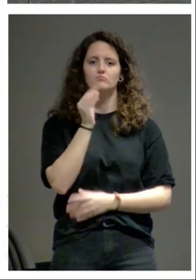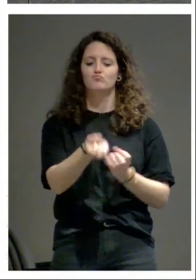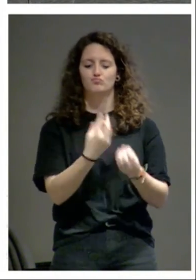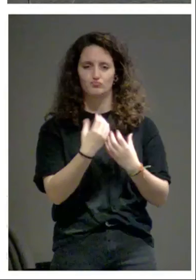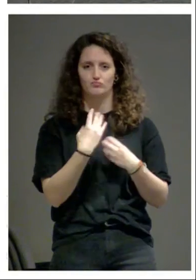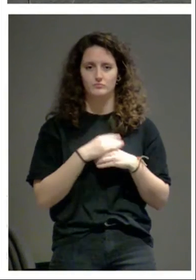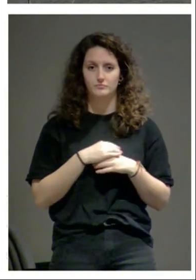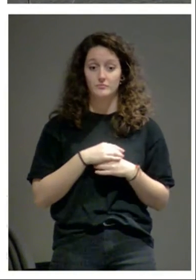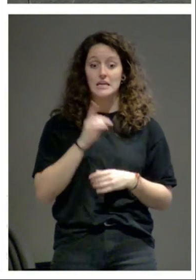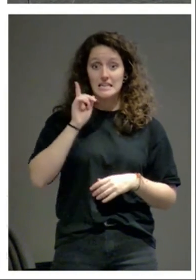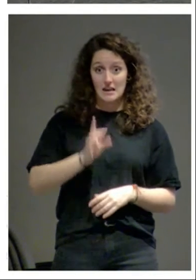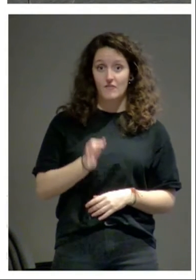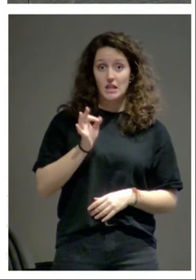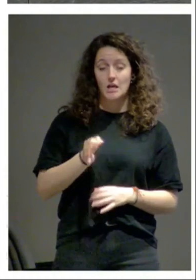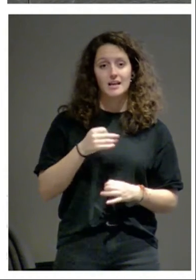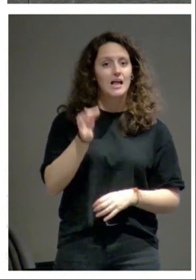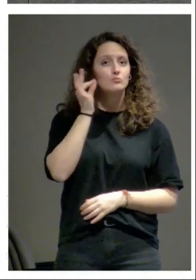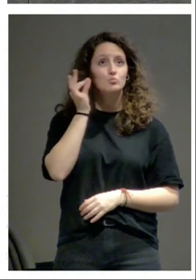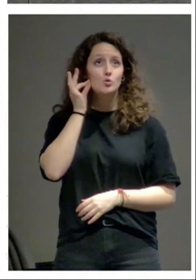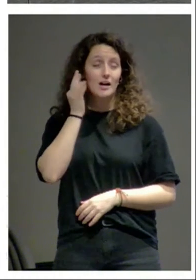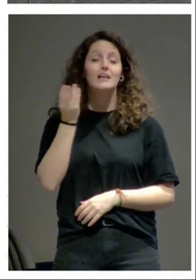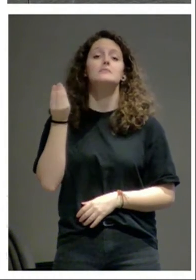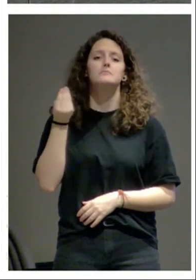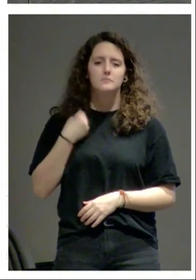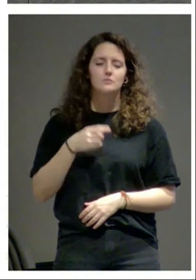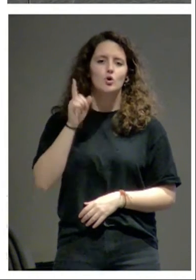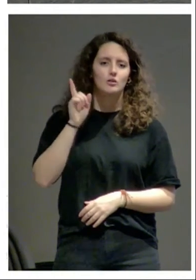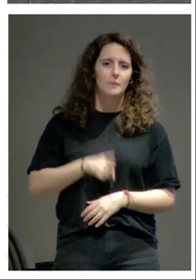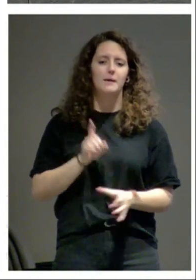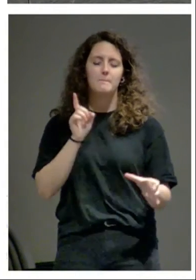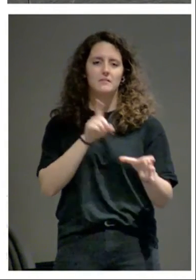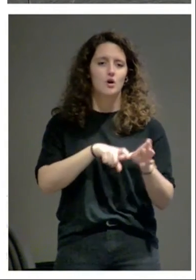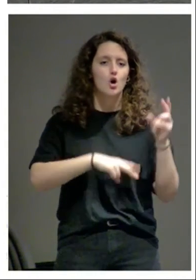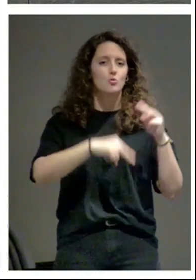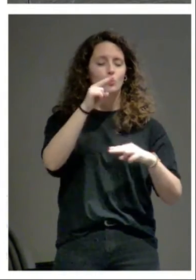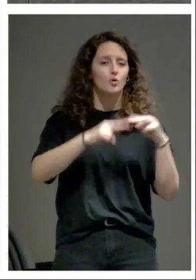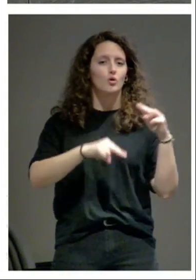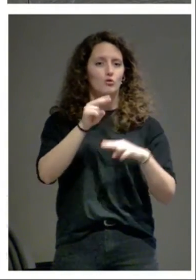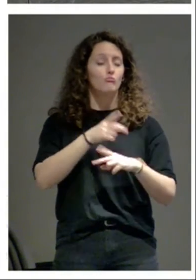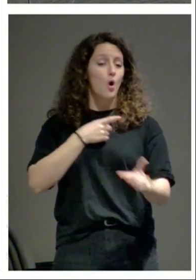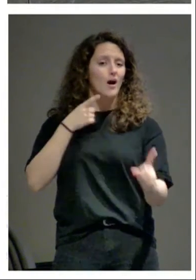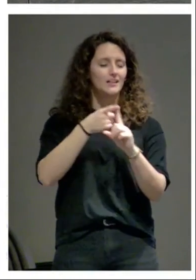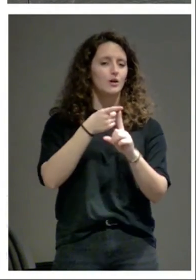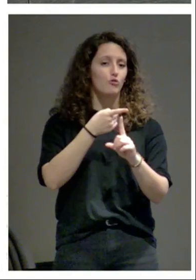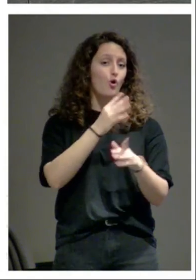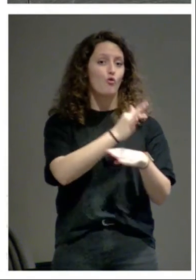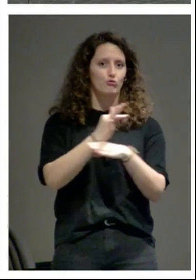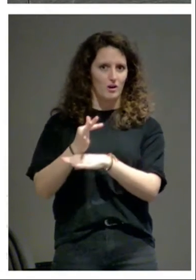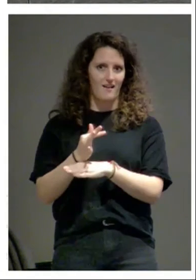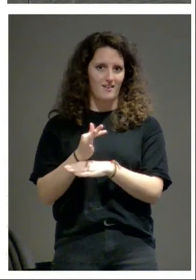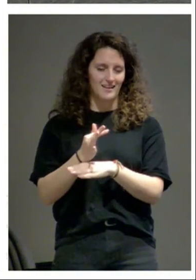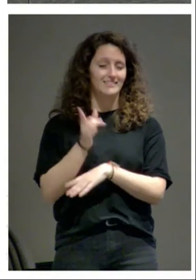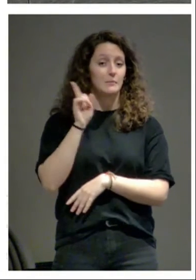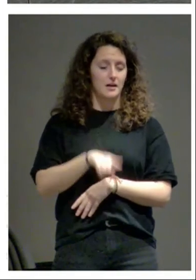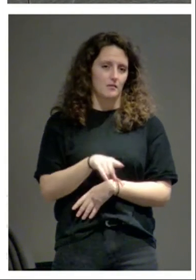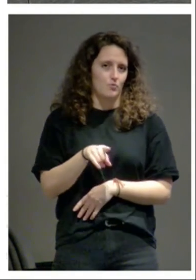efectivamente las mujeres estuvieron detrás de construcciones de finalidad funeraria hubo un caso muy